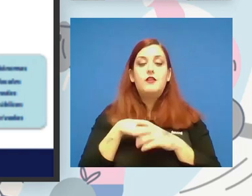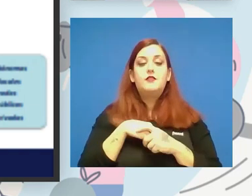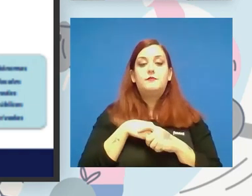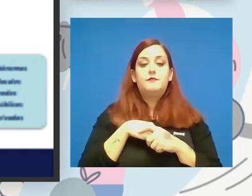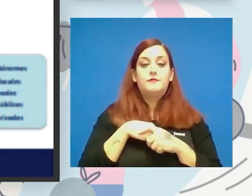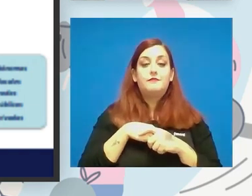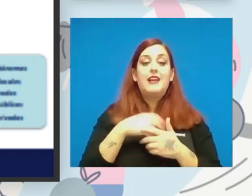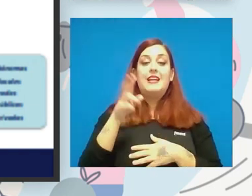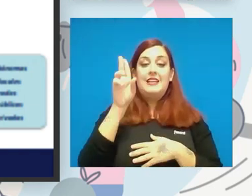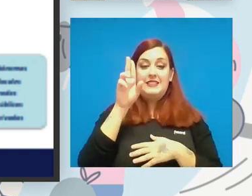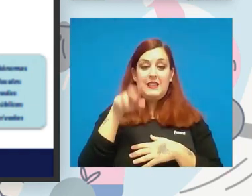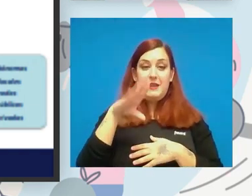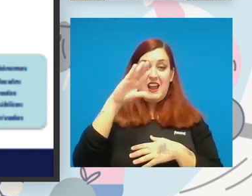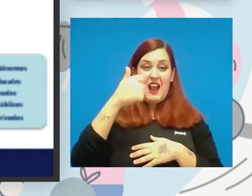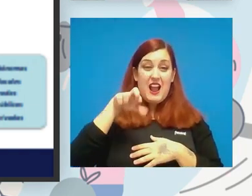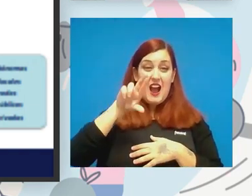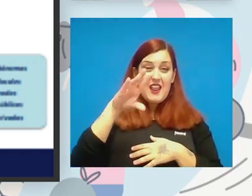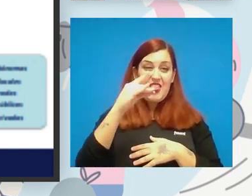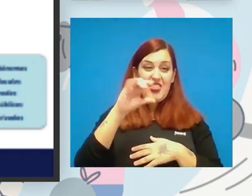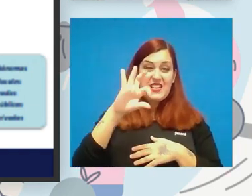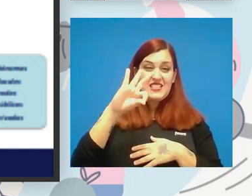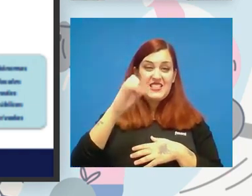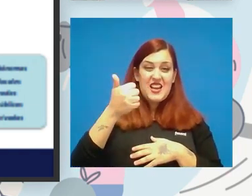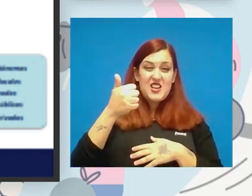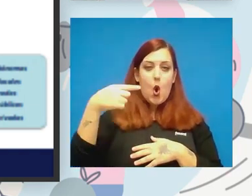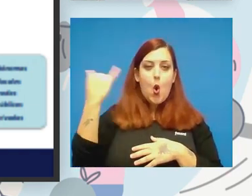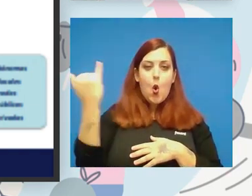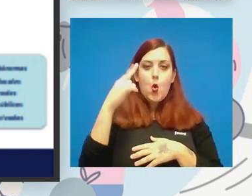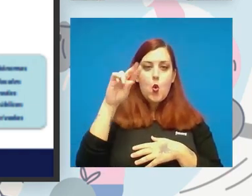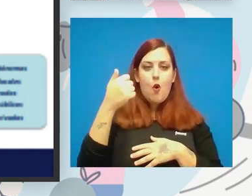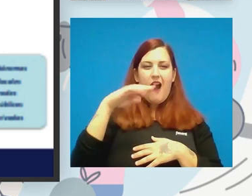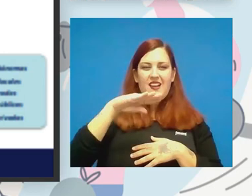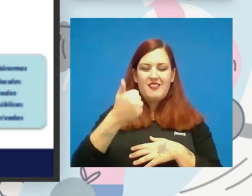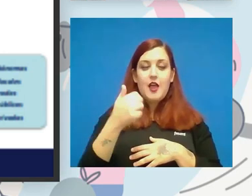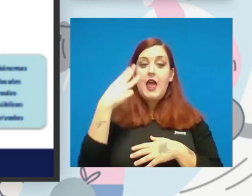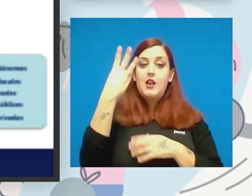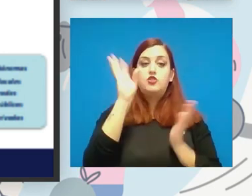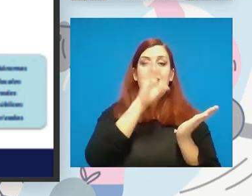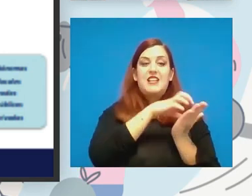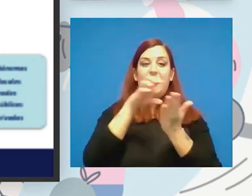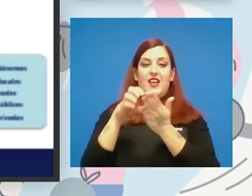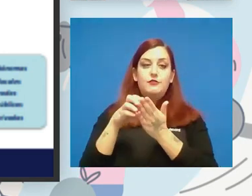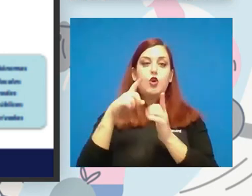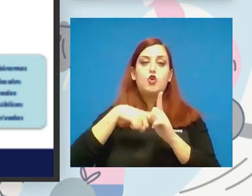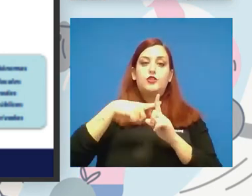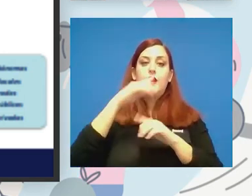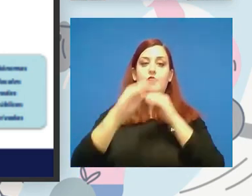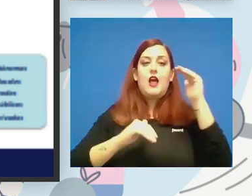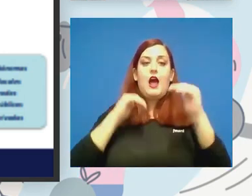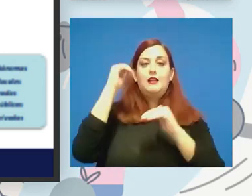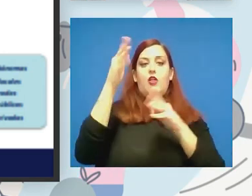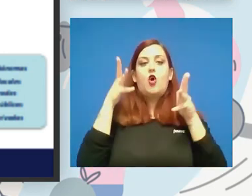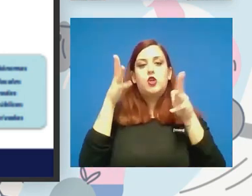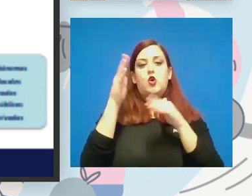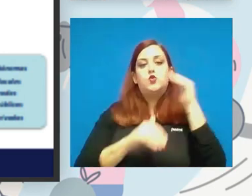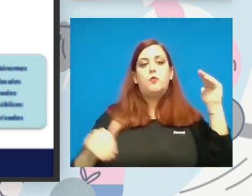entra también el CAR de San Cugat en los tres centros de alto rendimiento de titularidad del Consejo Superior de Deportes